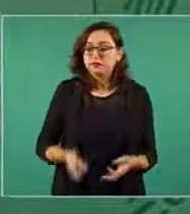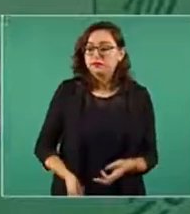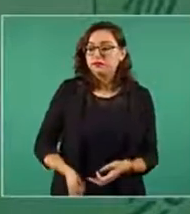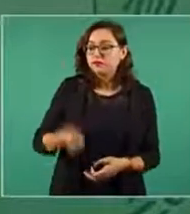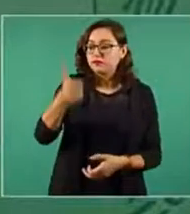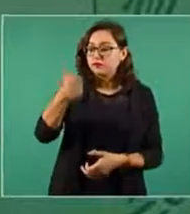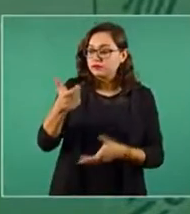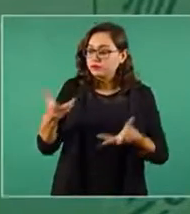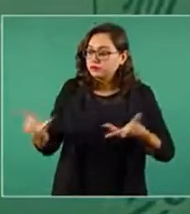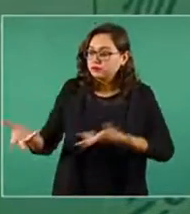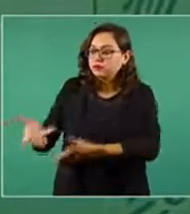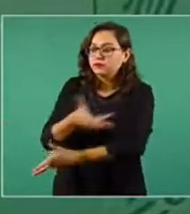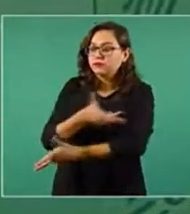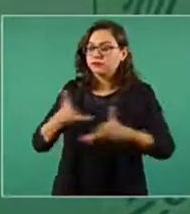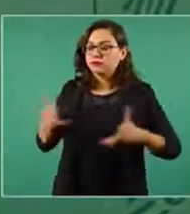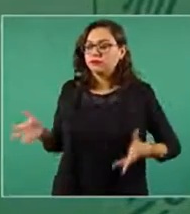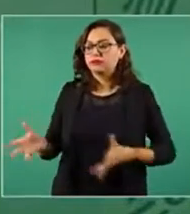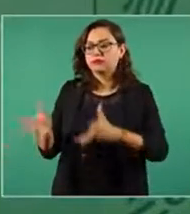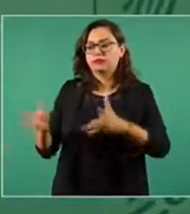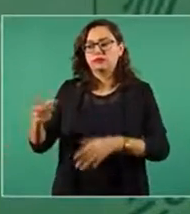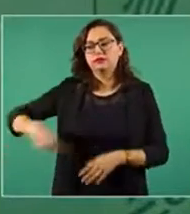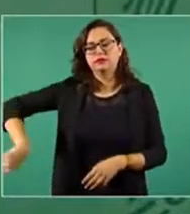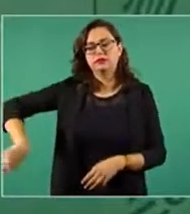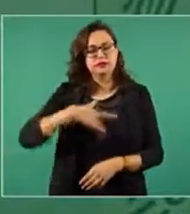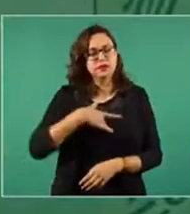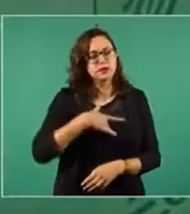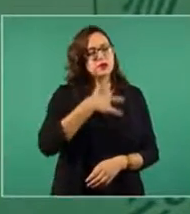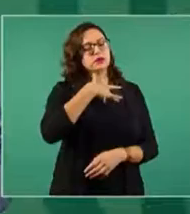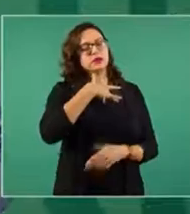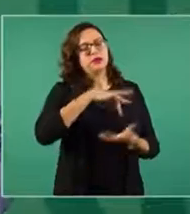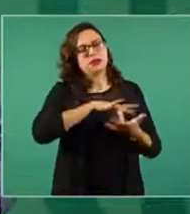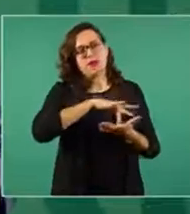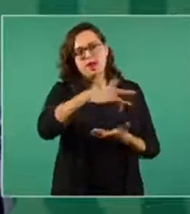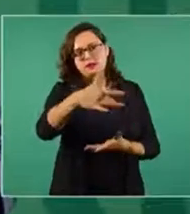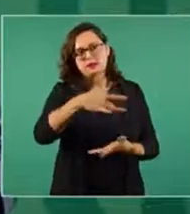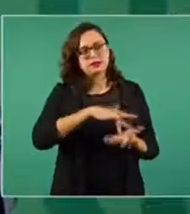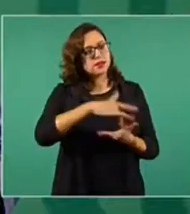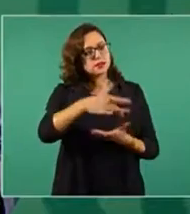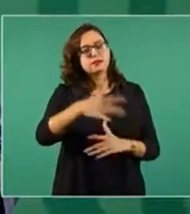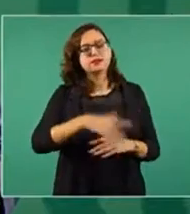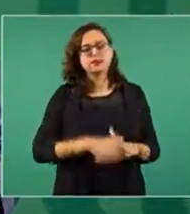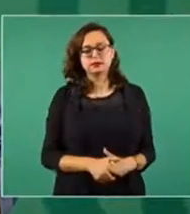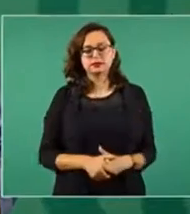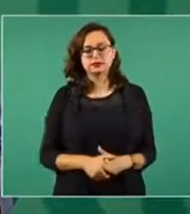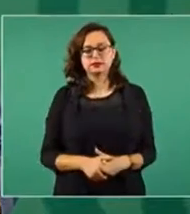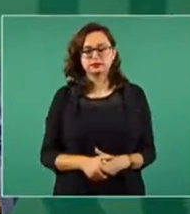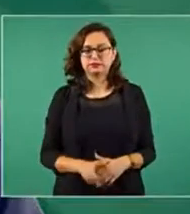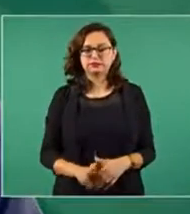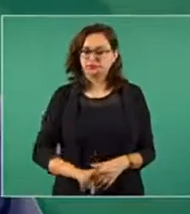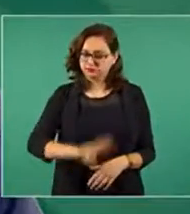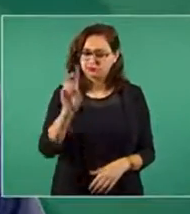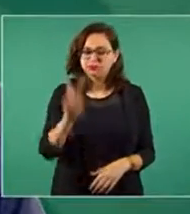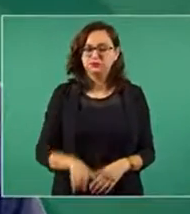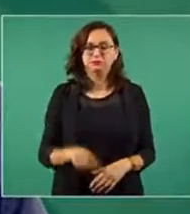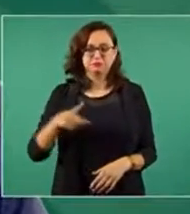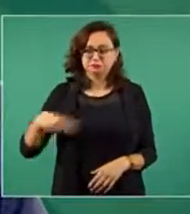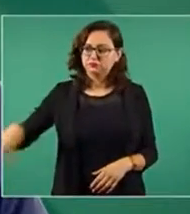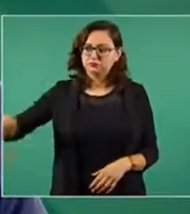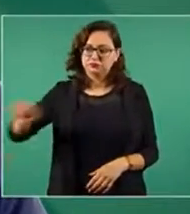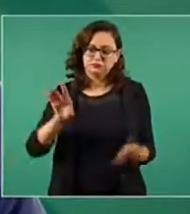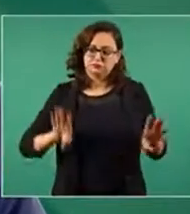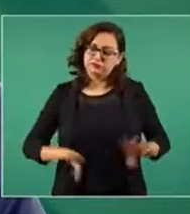La gente es muy agradecida, los pobres son muy agradecidos.